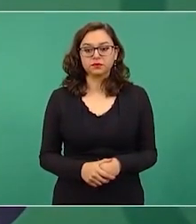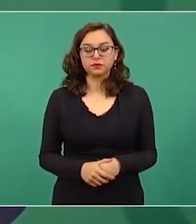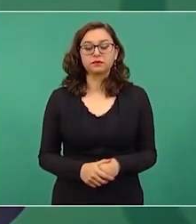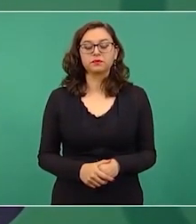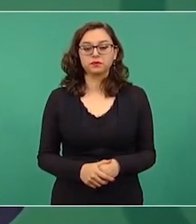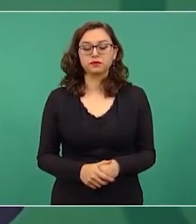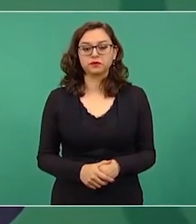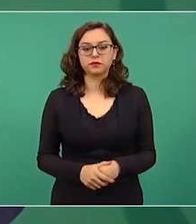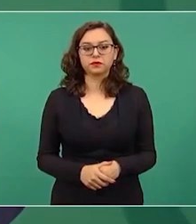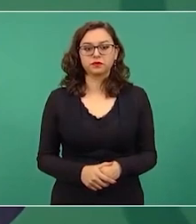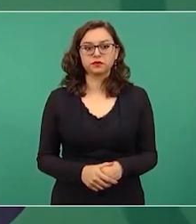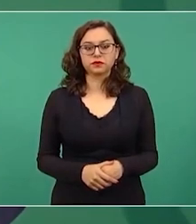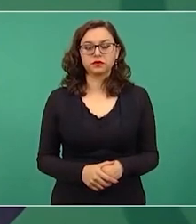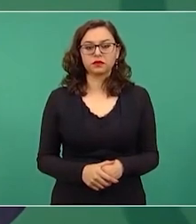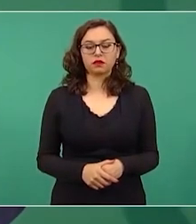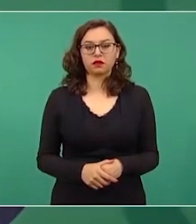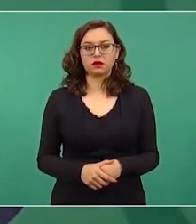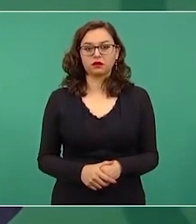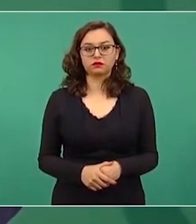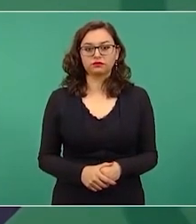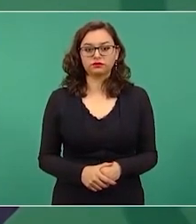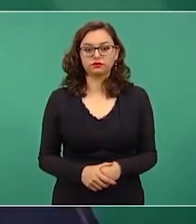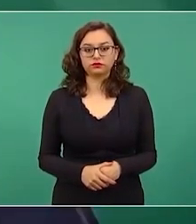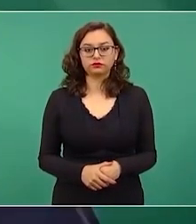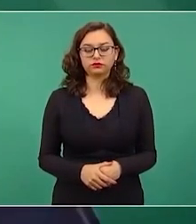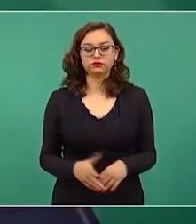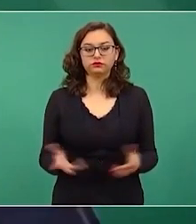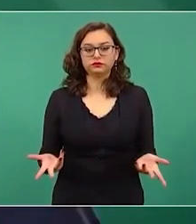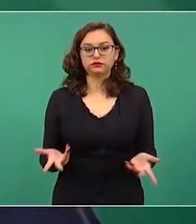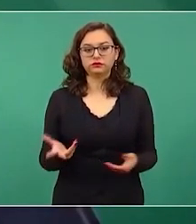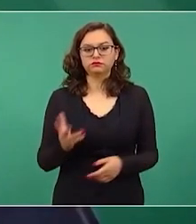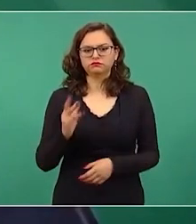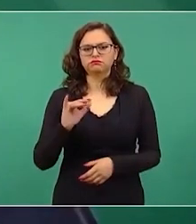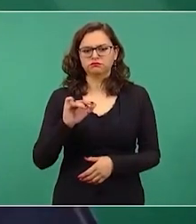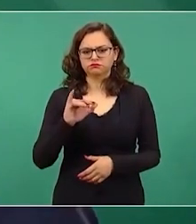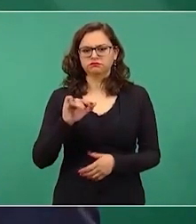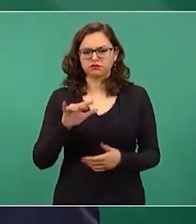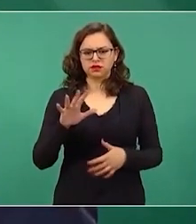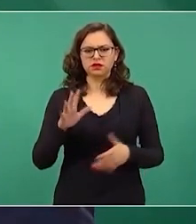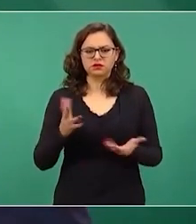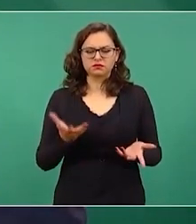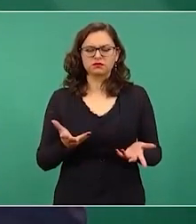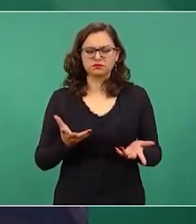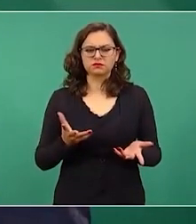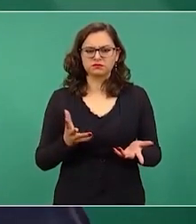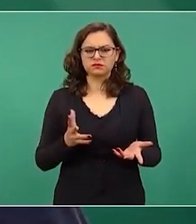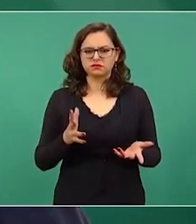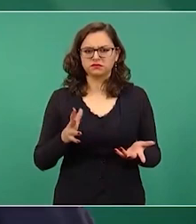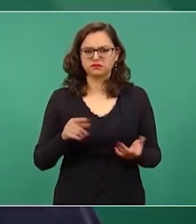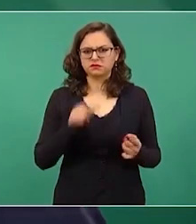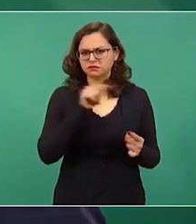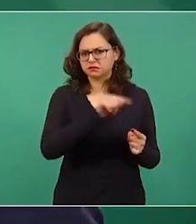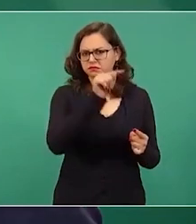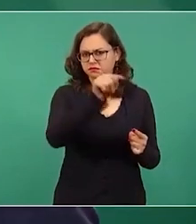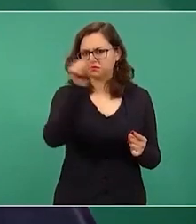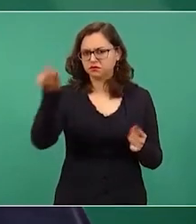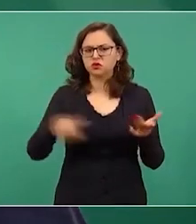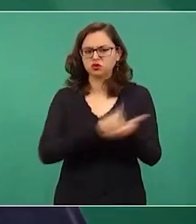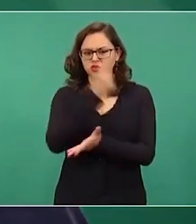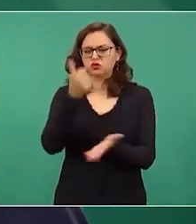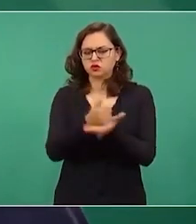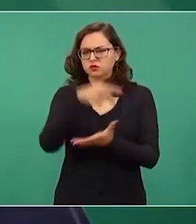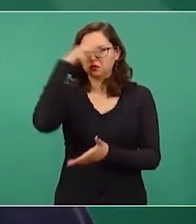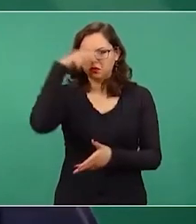vamos a visitar más la ciudad